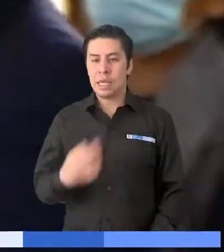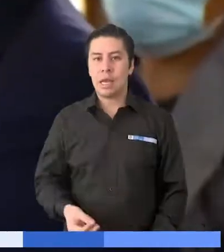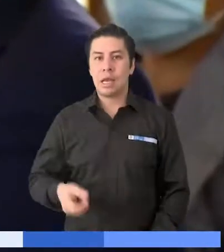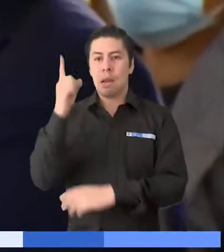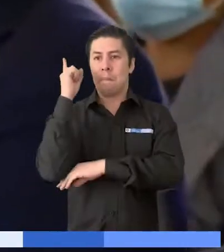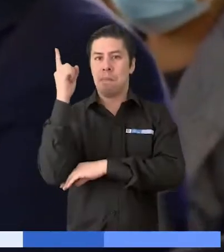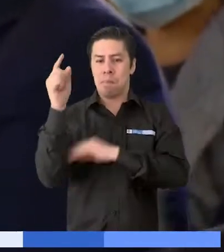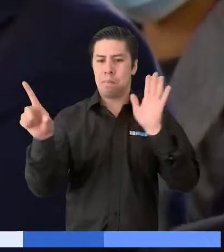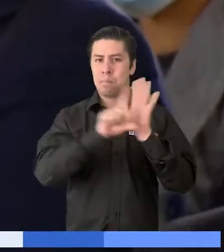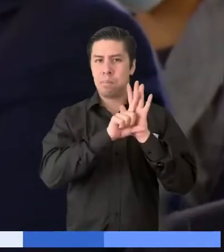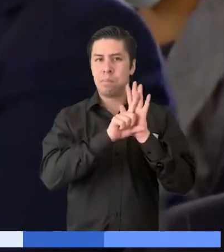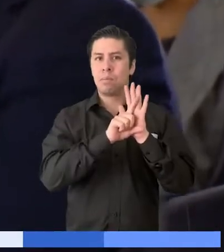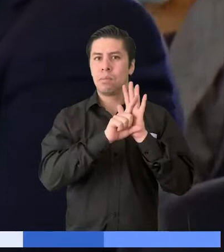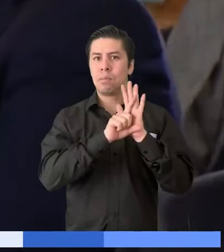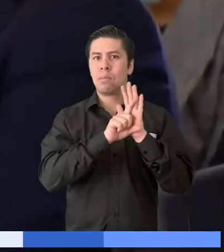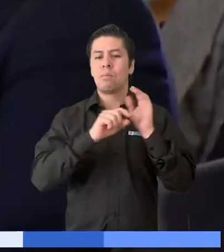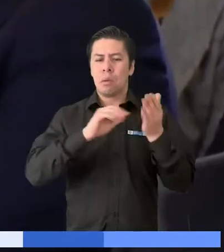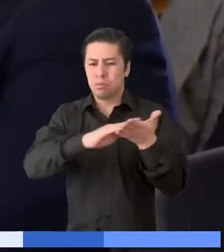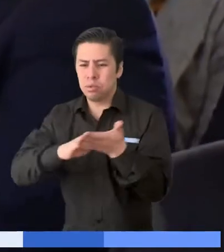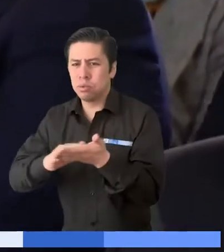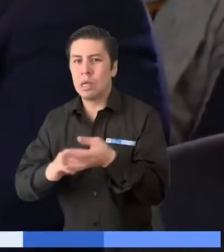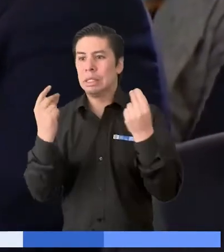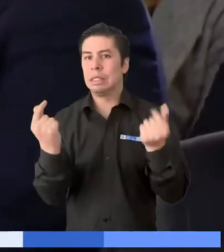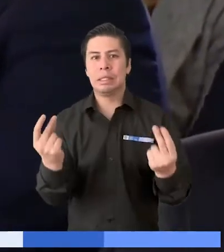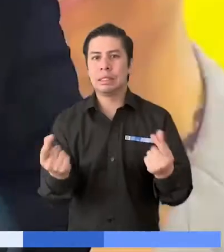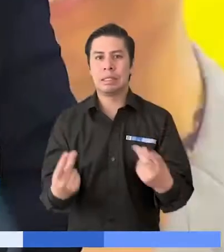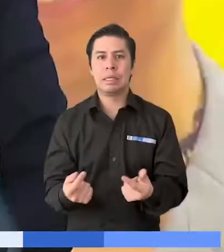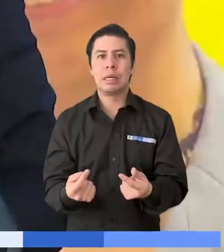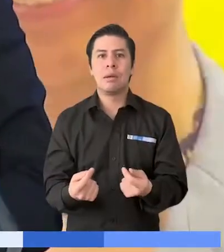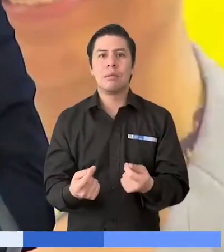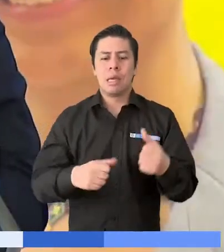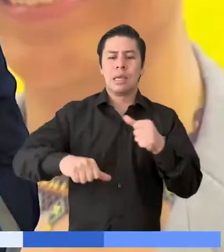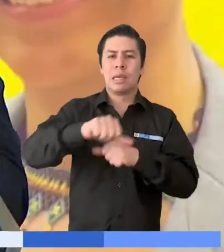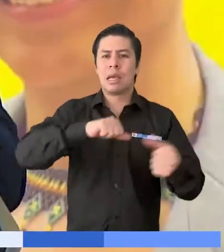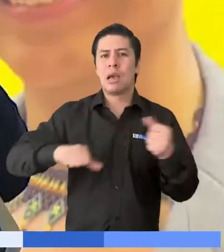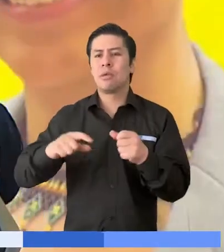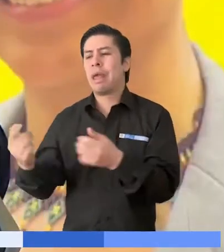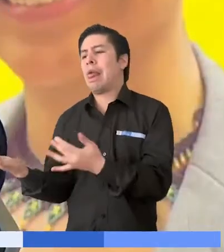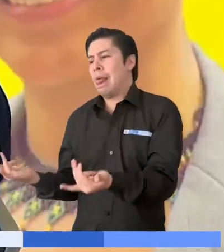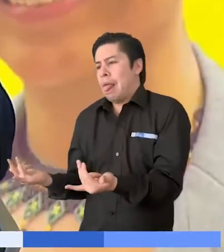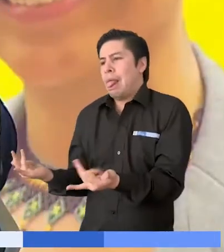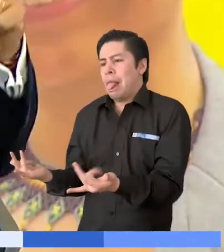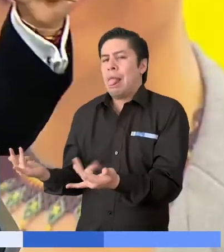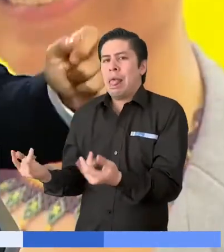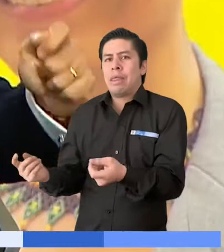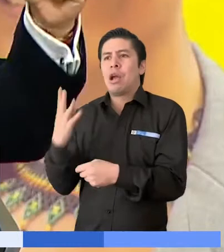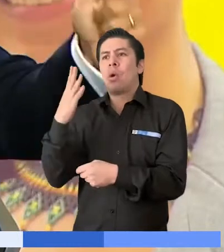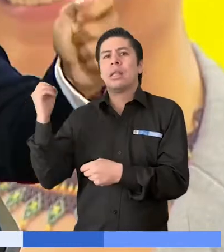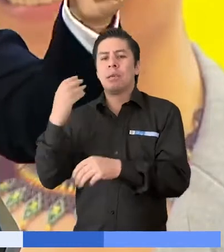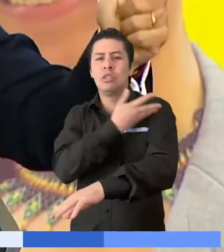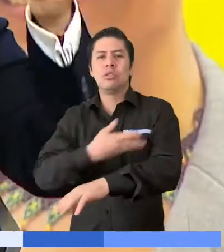Sí dejar sentada la política para que podamos hacer reparaciones exprés y en lugar de estar demorándonos con